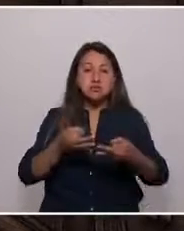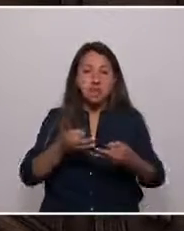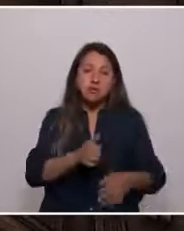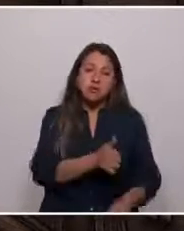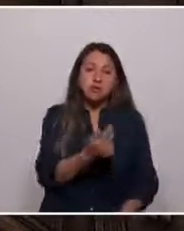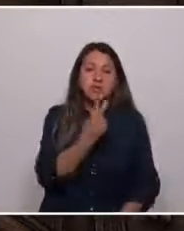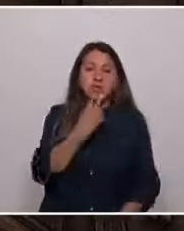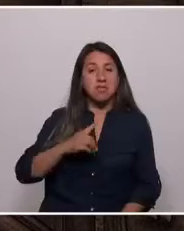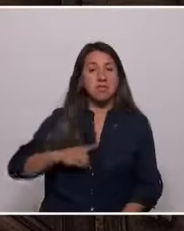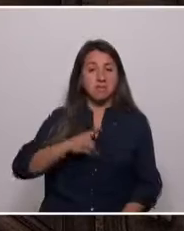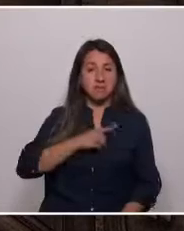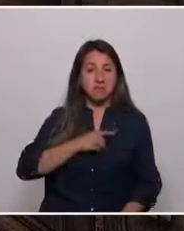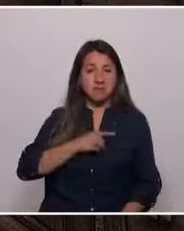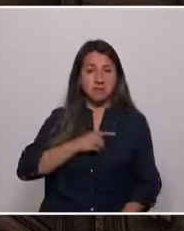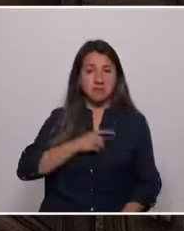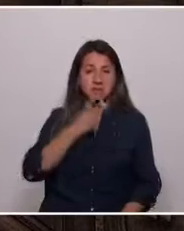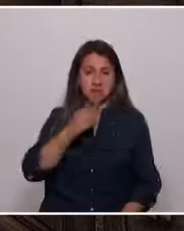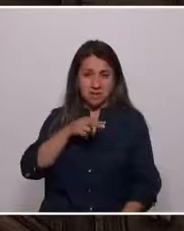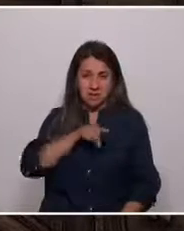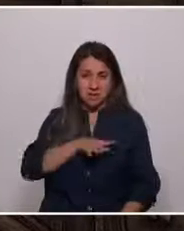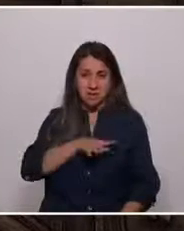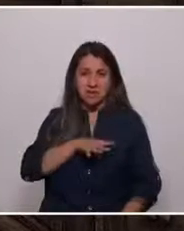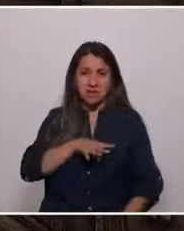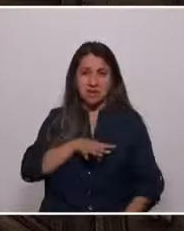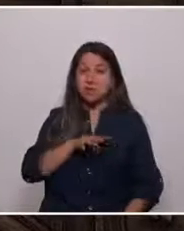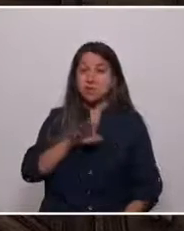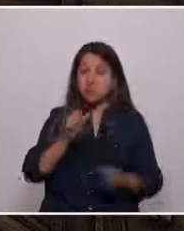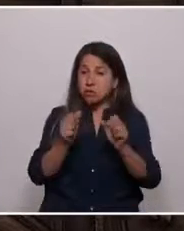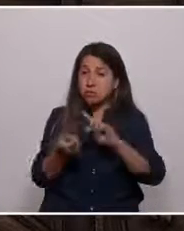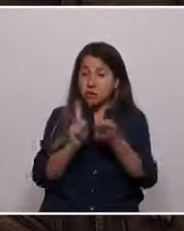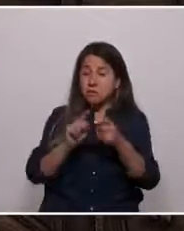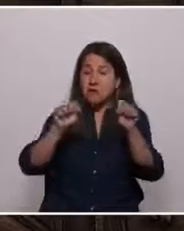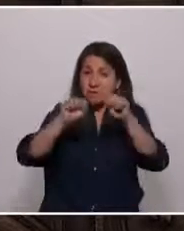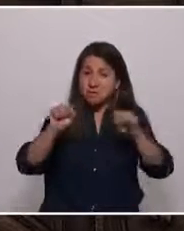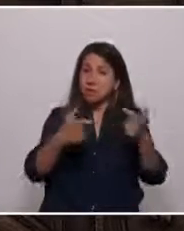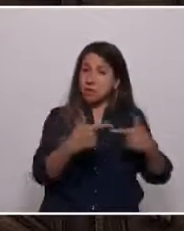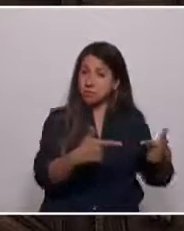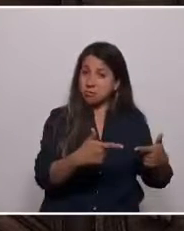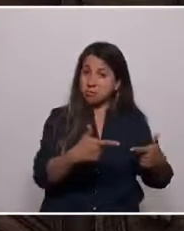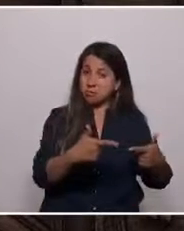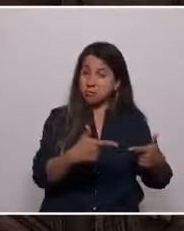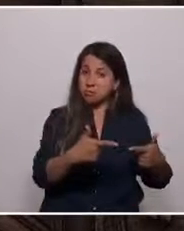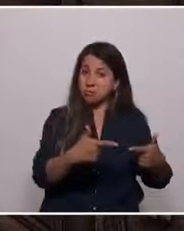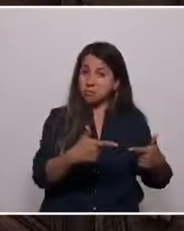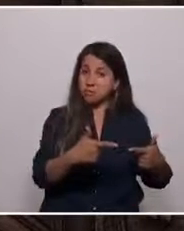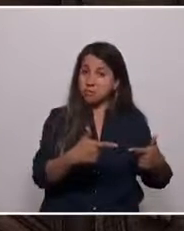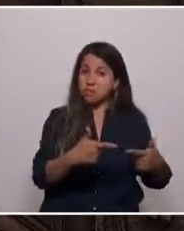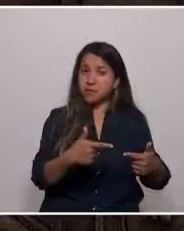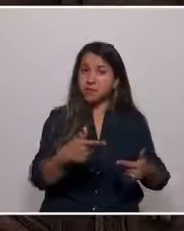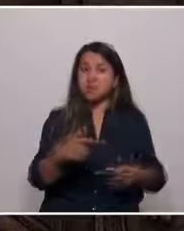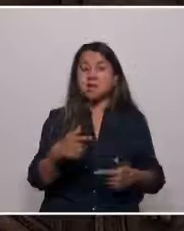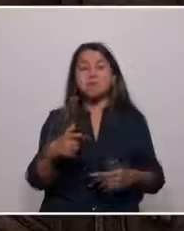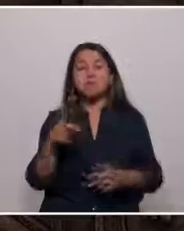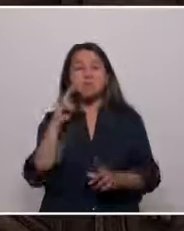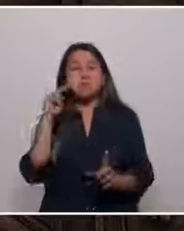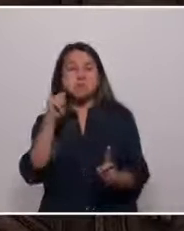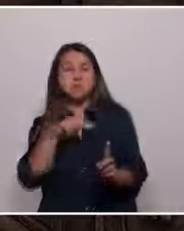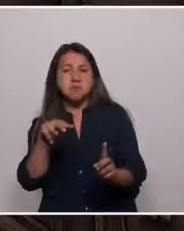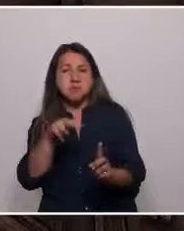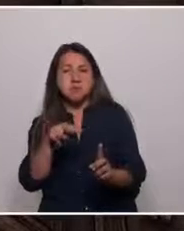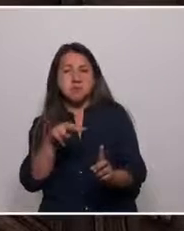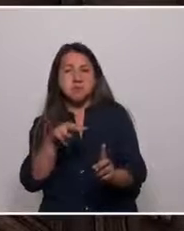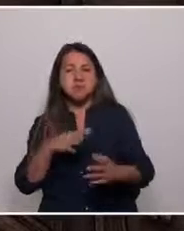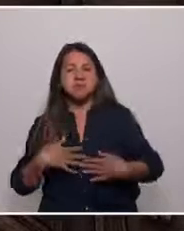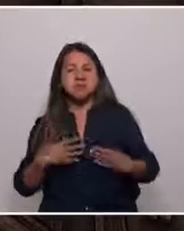todos los habitantes de esta tierra. Podemos cambiar el sistema político, innovar en la forma de Estado y perfeccionar nuestras instituciones.